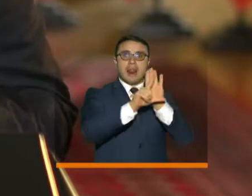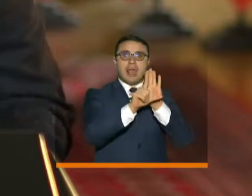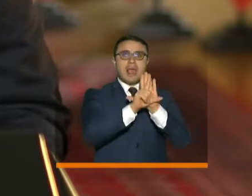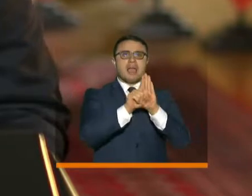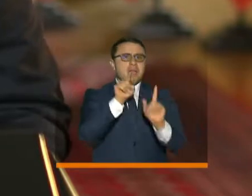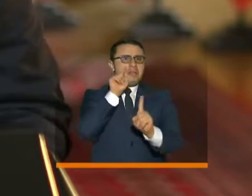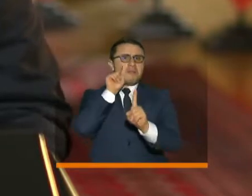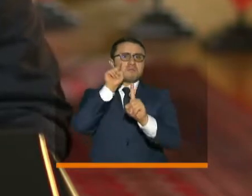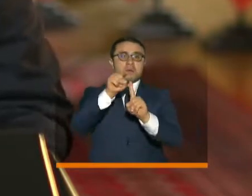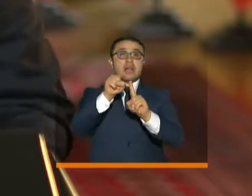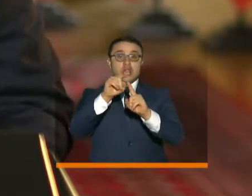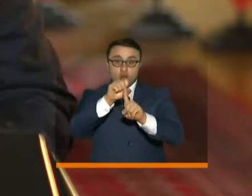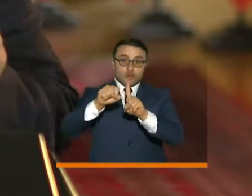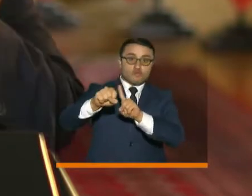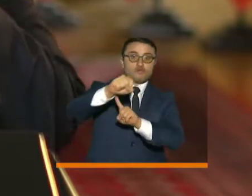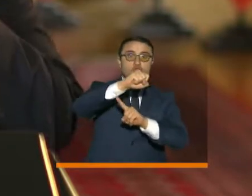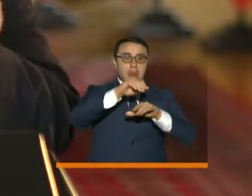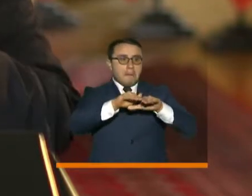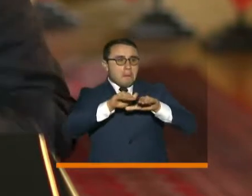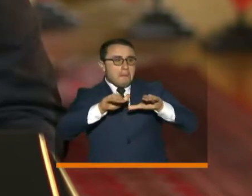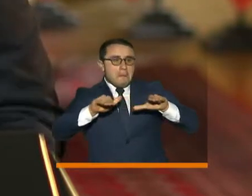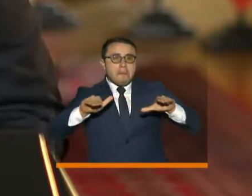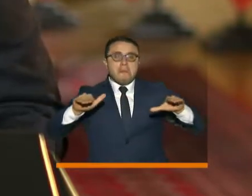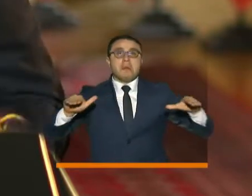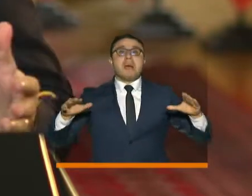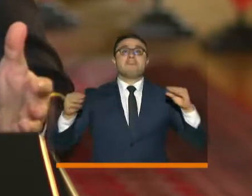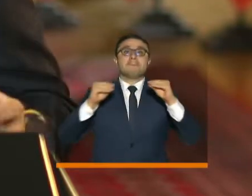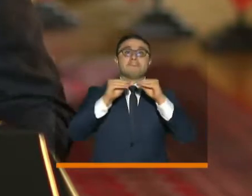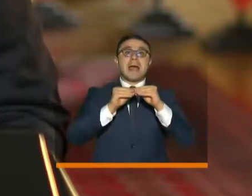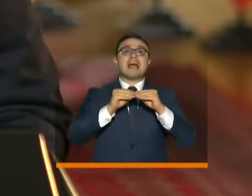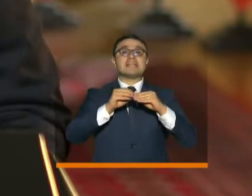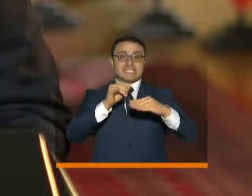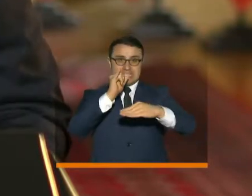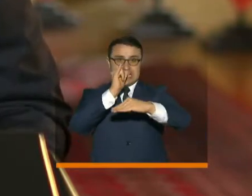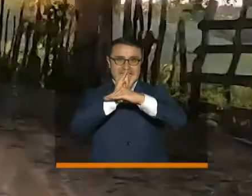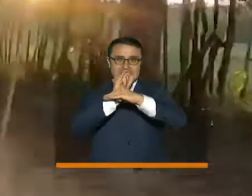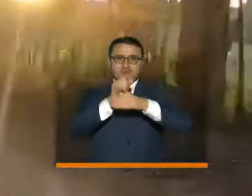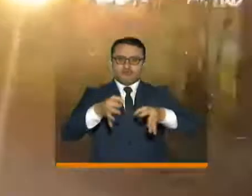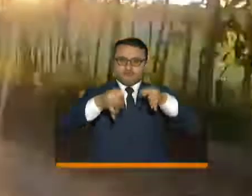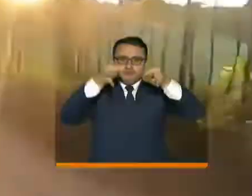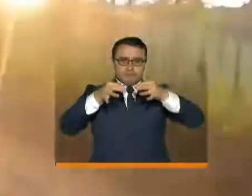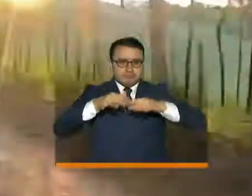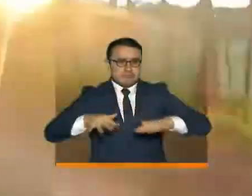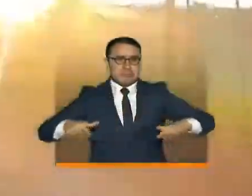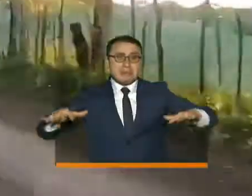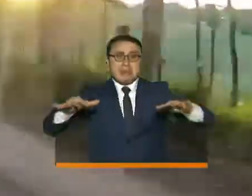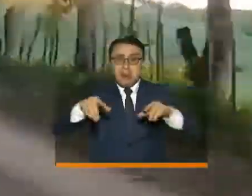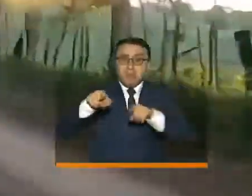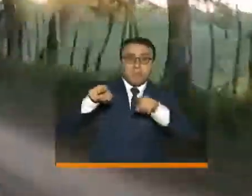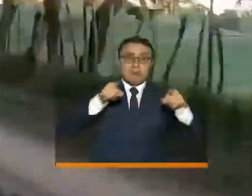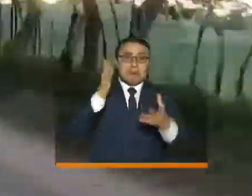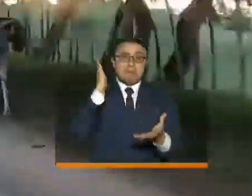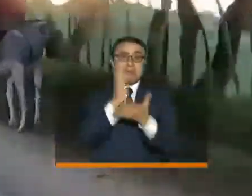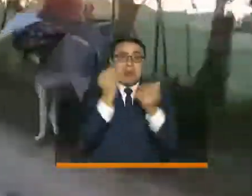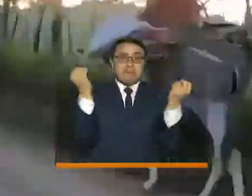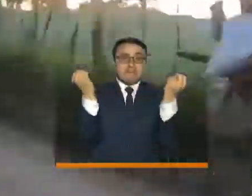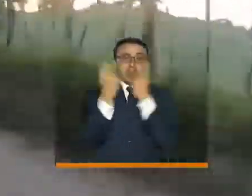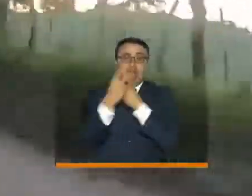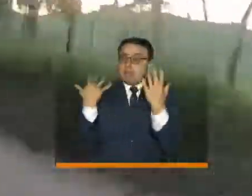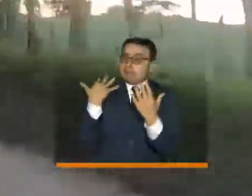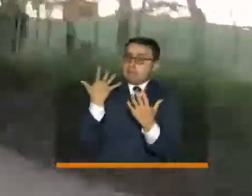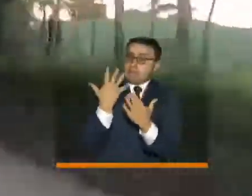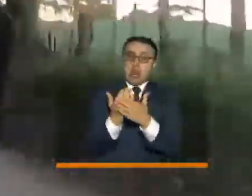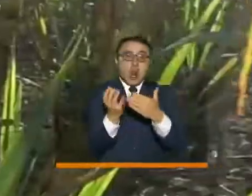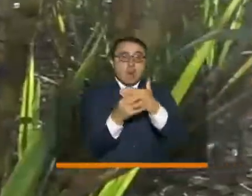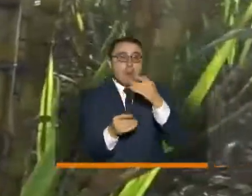estabilización social y la consolidación institucional de los territorios más golpeados históricamente por la violencia y la